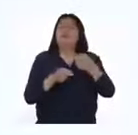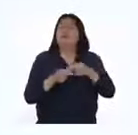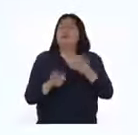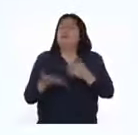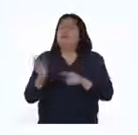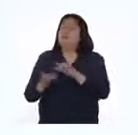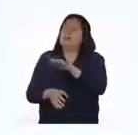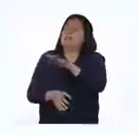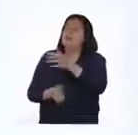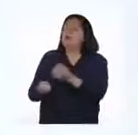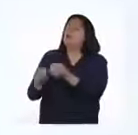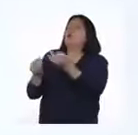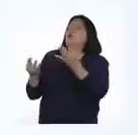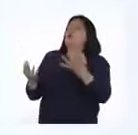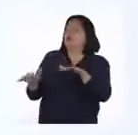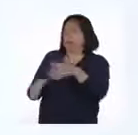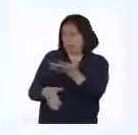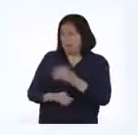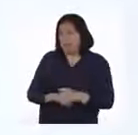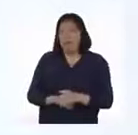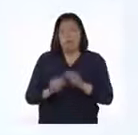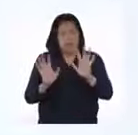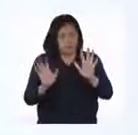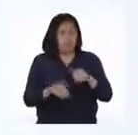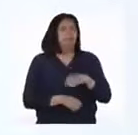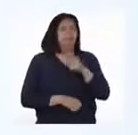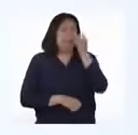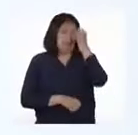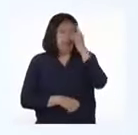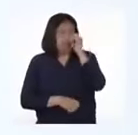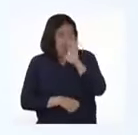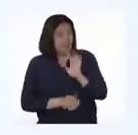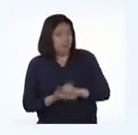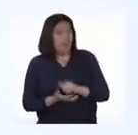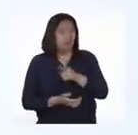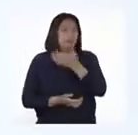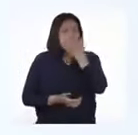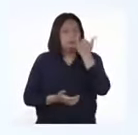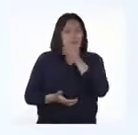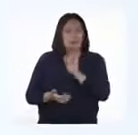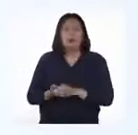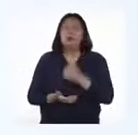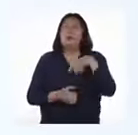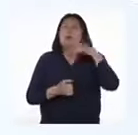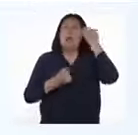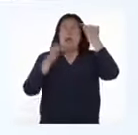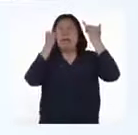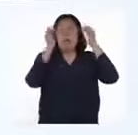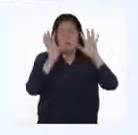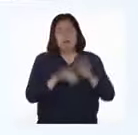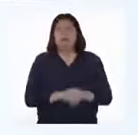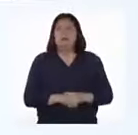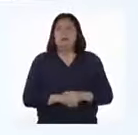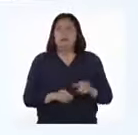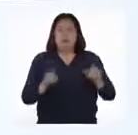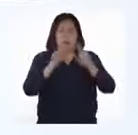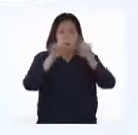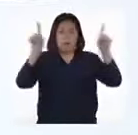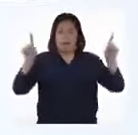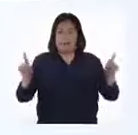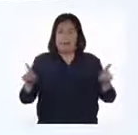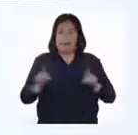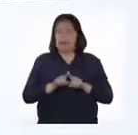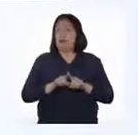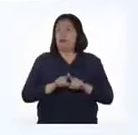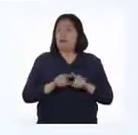un valor aproximado. A ver, para que se comprenda mejor la situación, imaginemos que el rectángulo